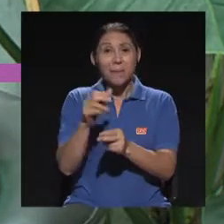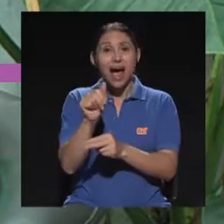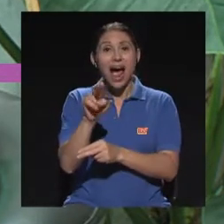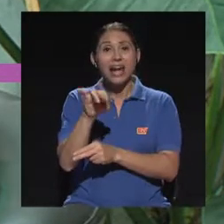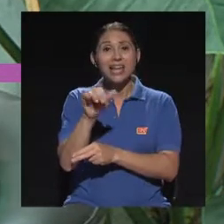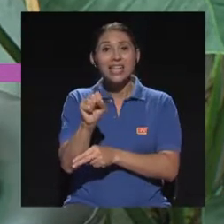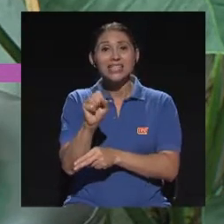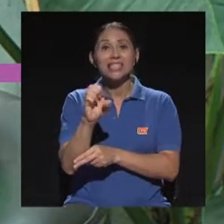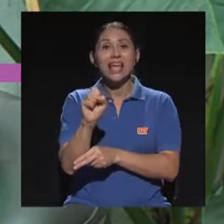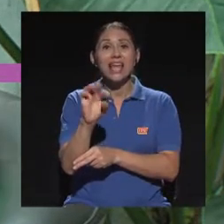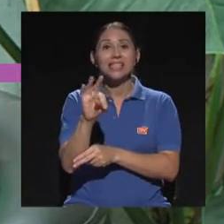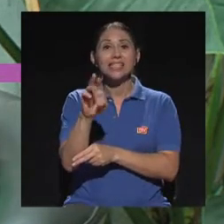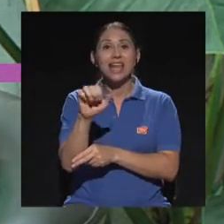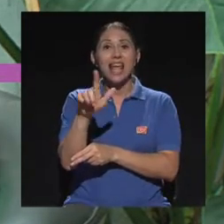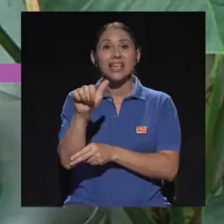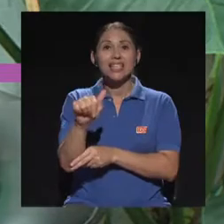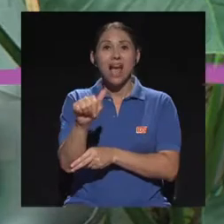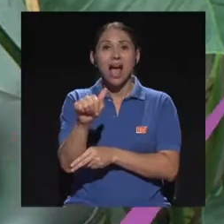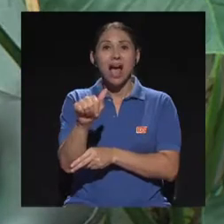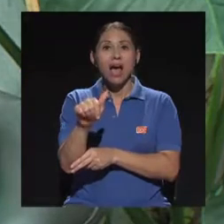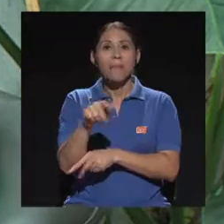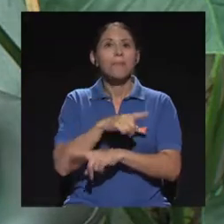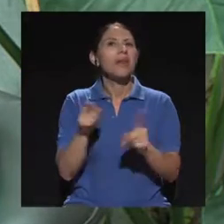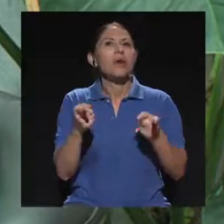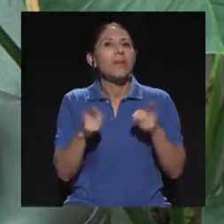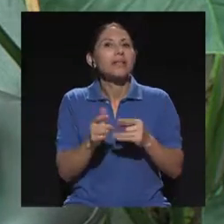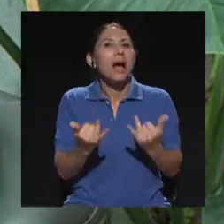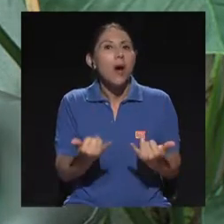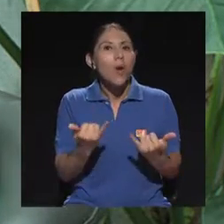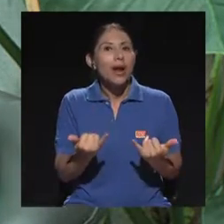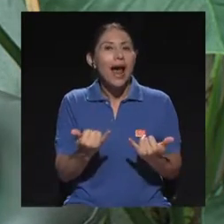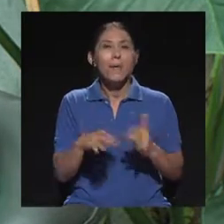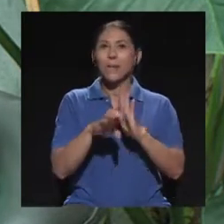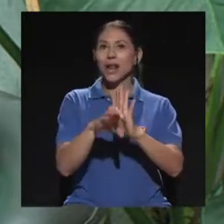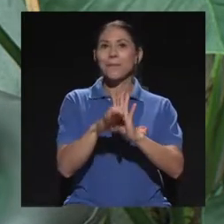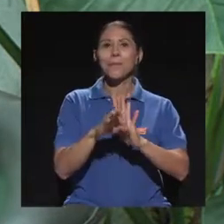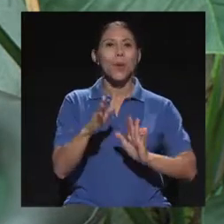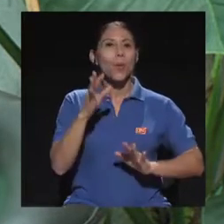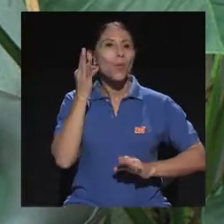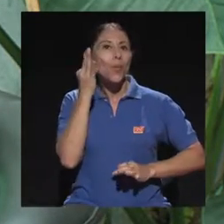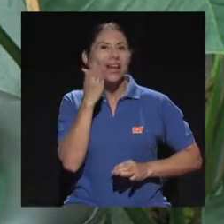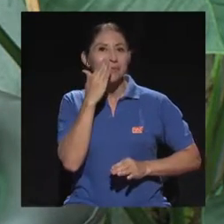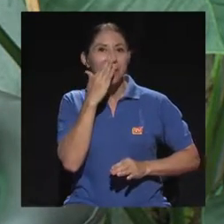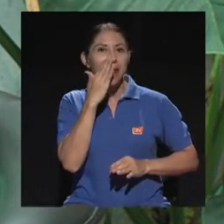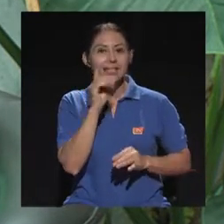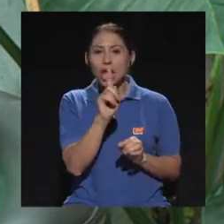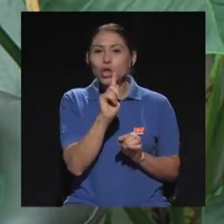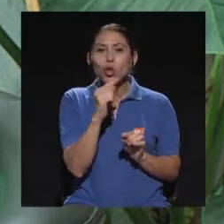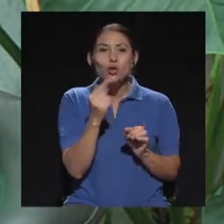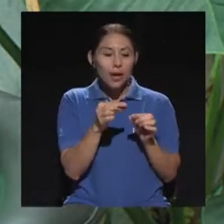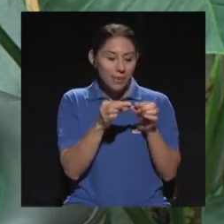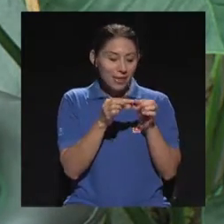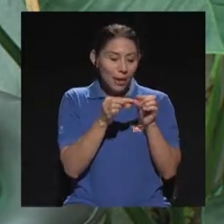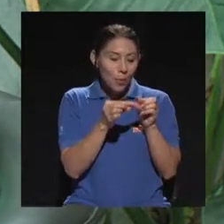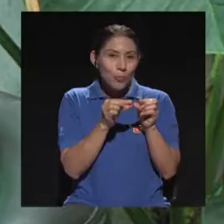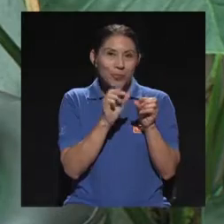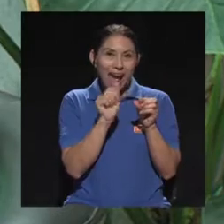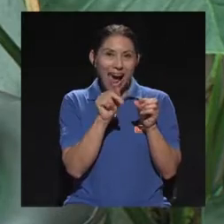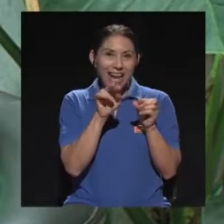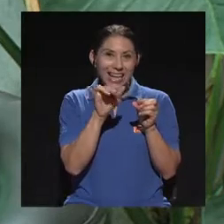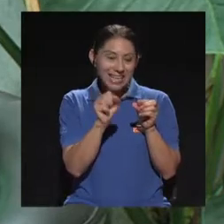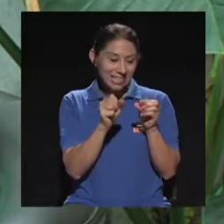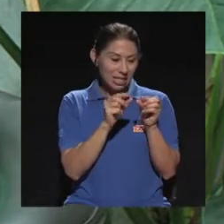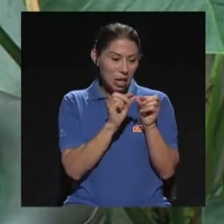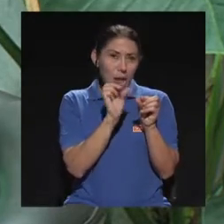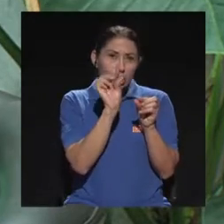actualmente, que no hay tiempo para nada, las mamás toman, en lugar de tomar dos pedacitos del anís en